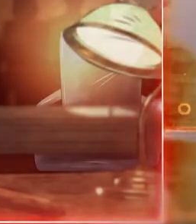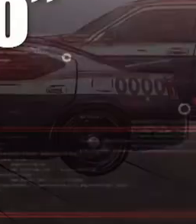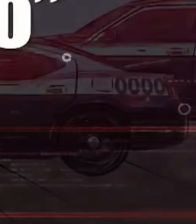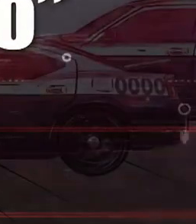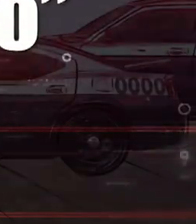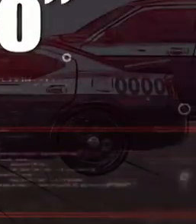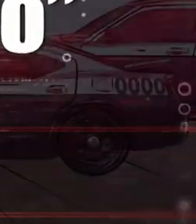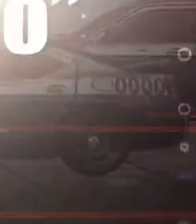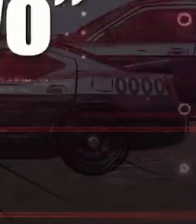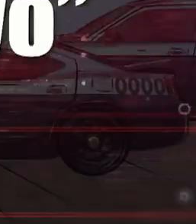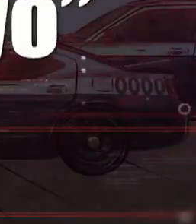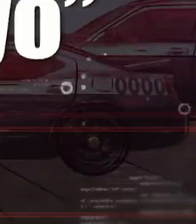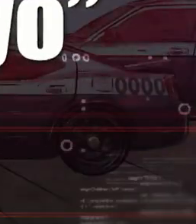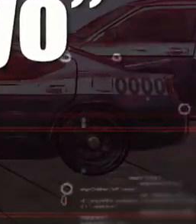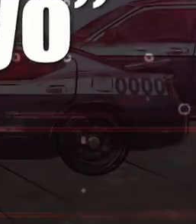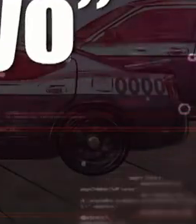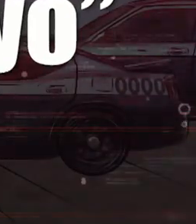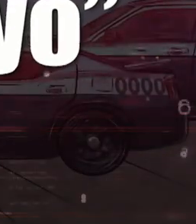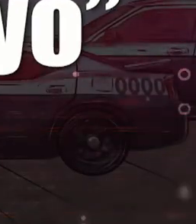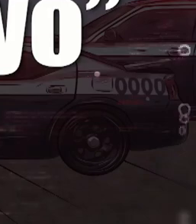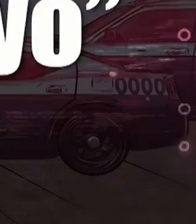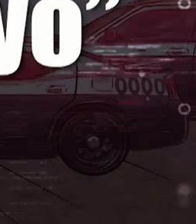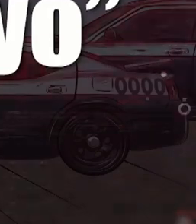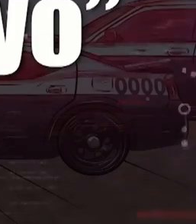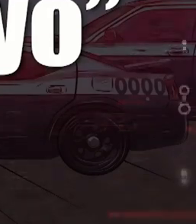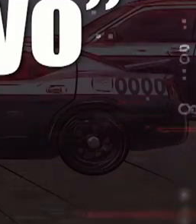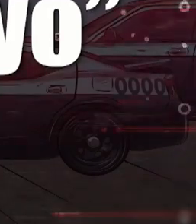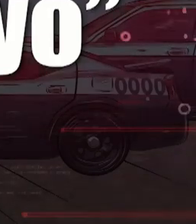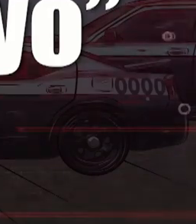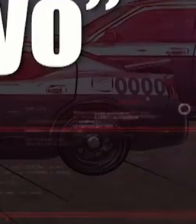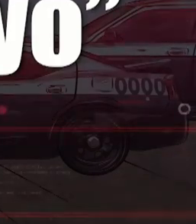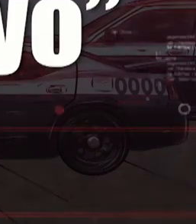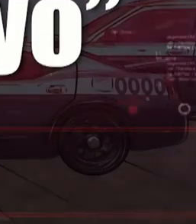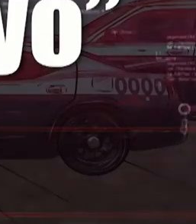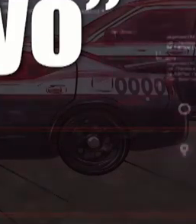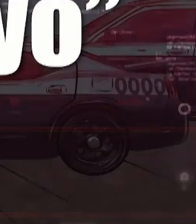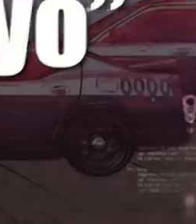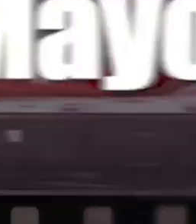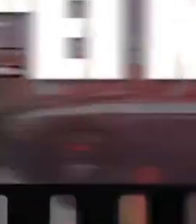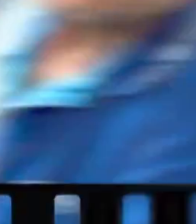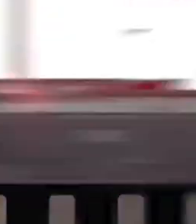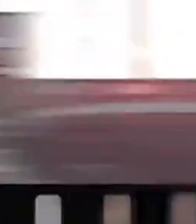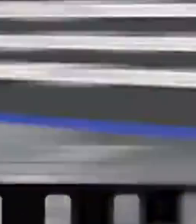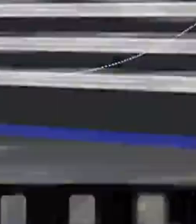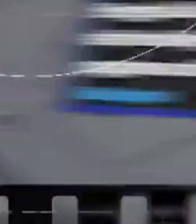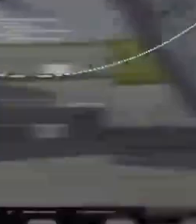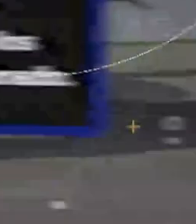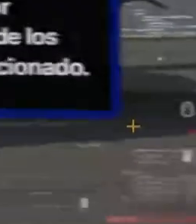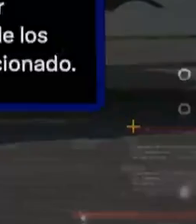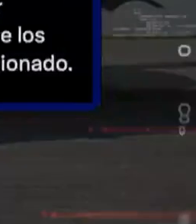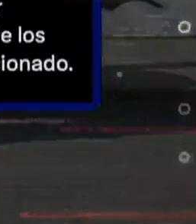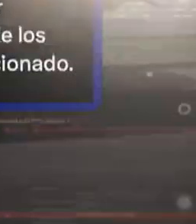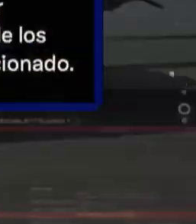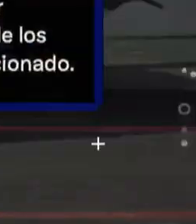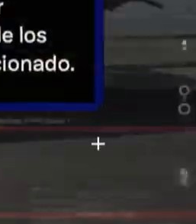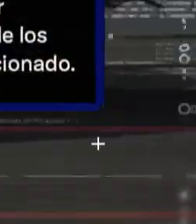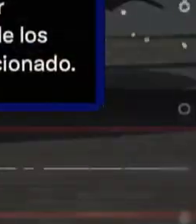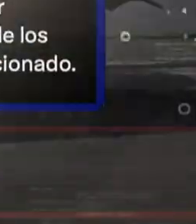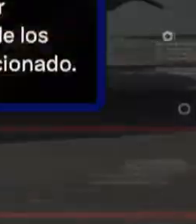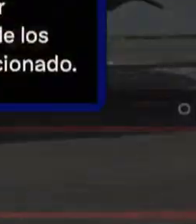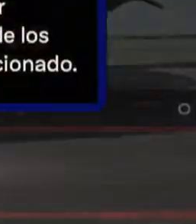La detención de Ismael Elmayo Zambada generó varias mentiras y falsedades en redes sociales, aquí las más importantes.